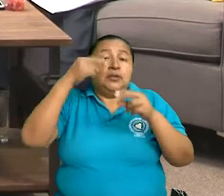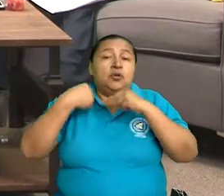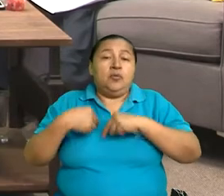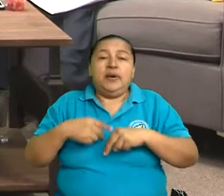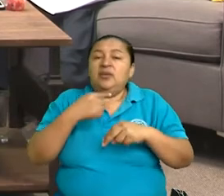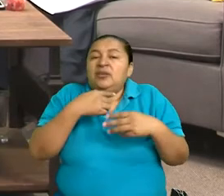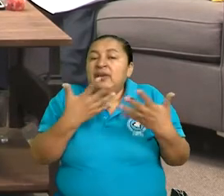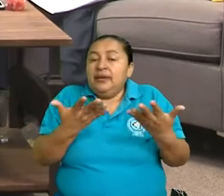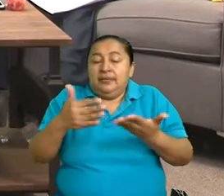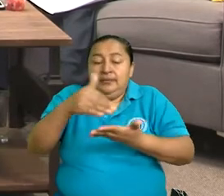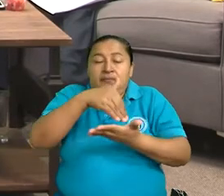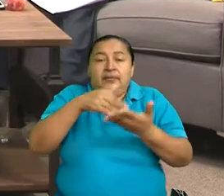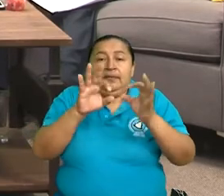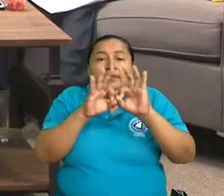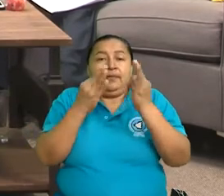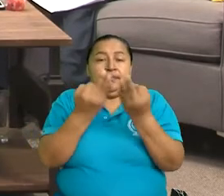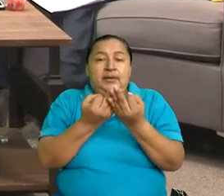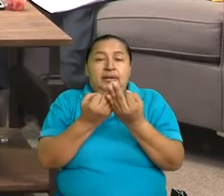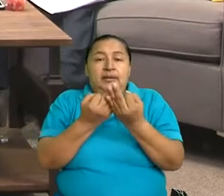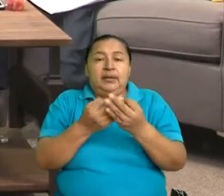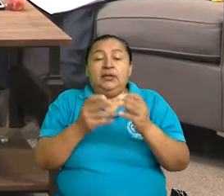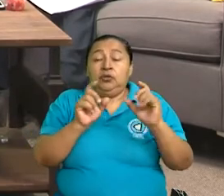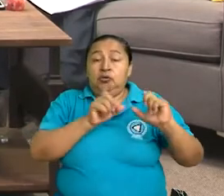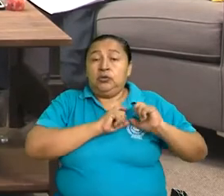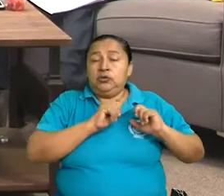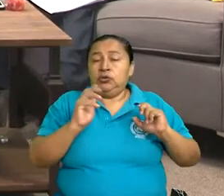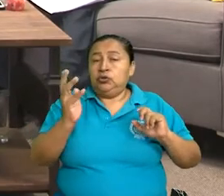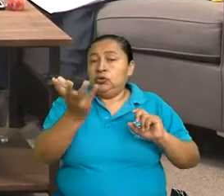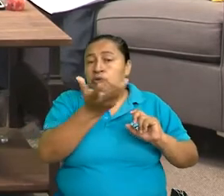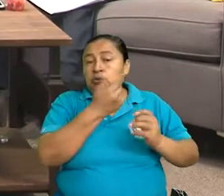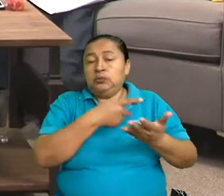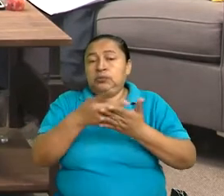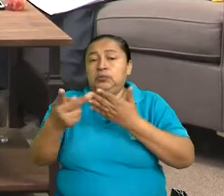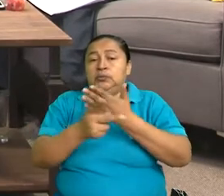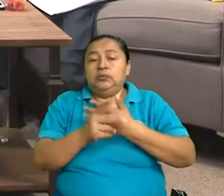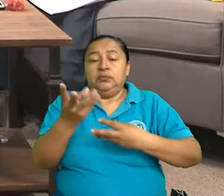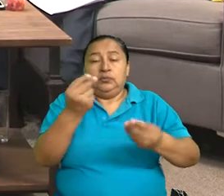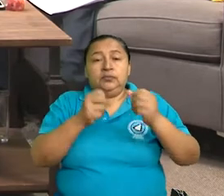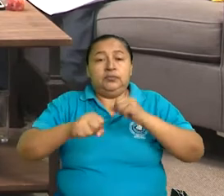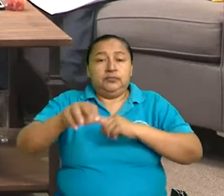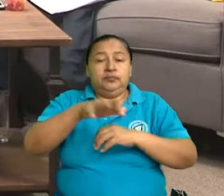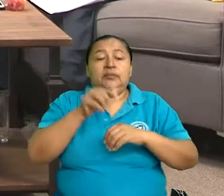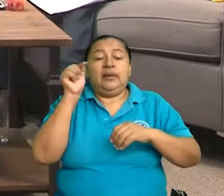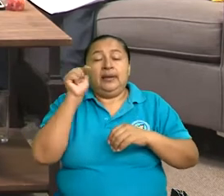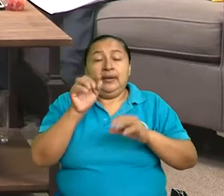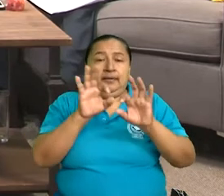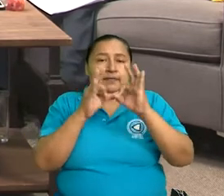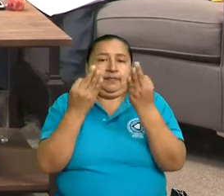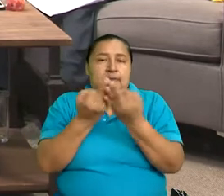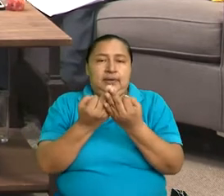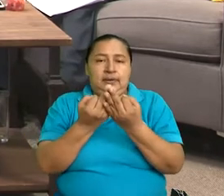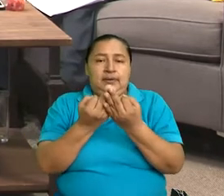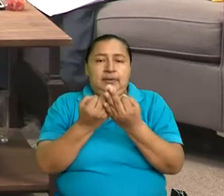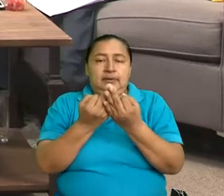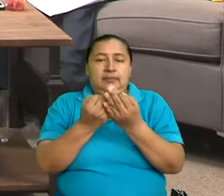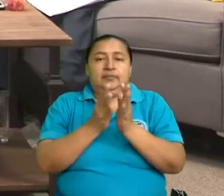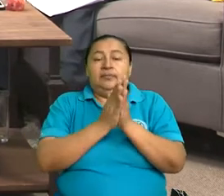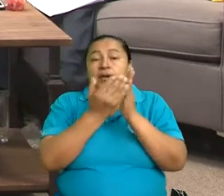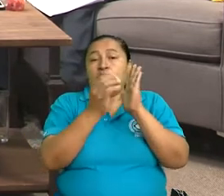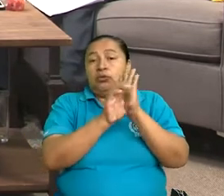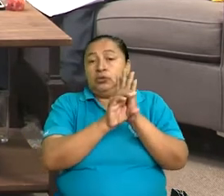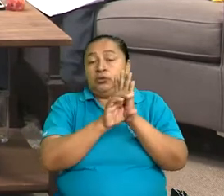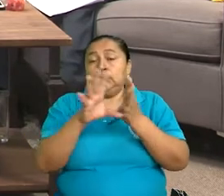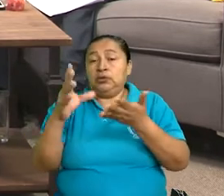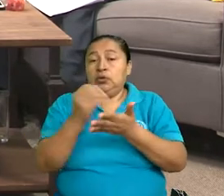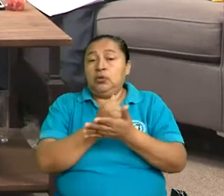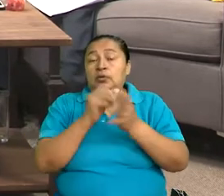familia. El corazón de todos los programas económicos, sociales de este gobierno es la familia. La constitución y